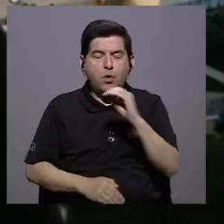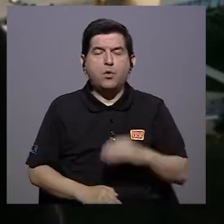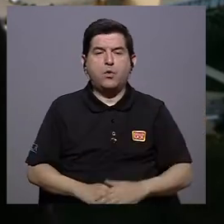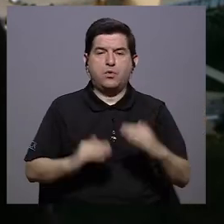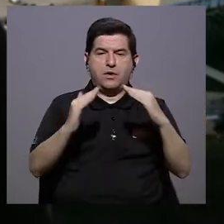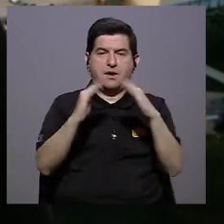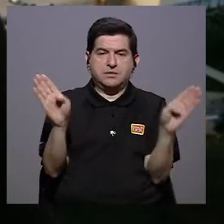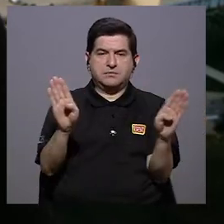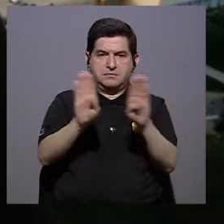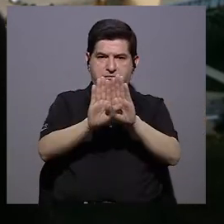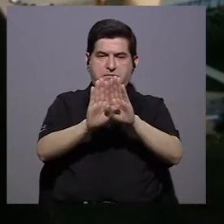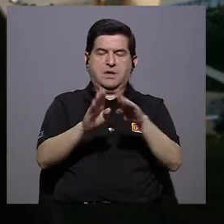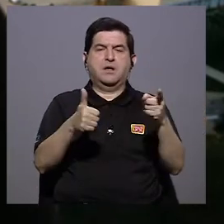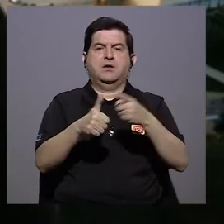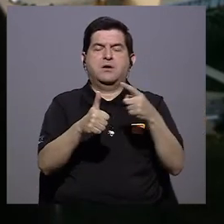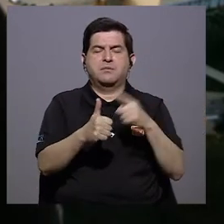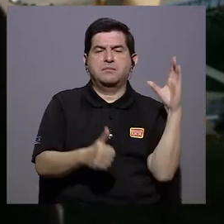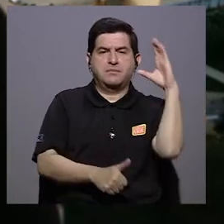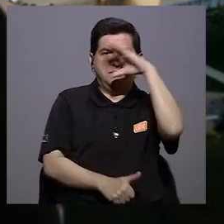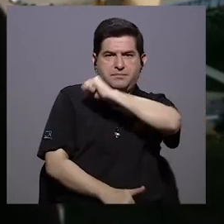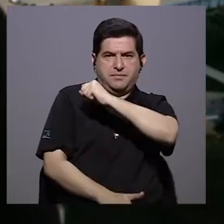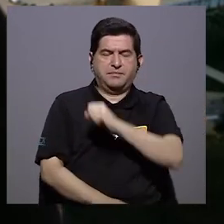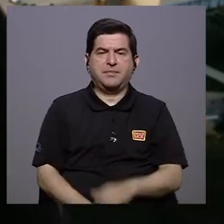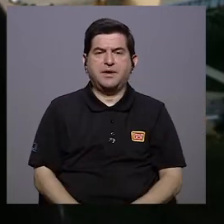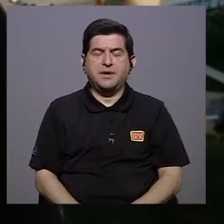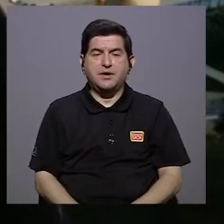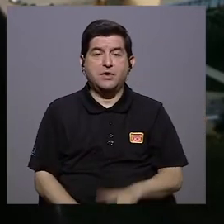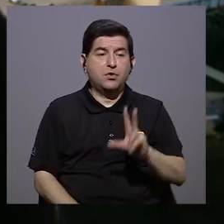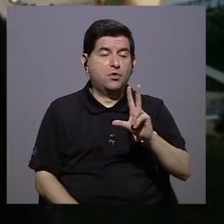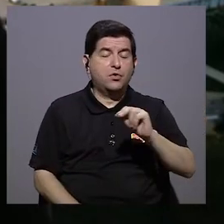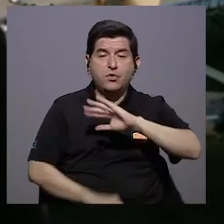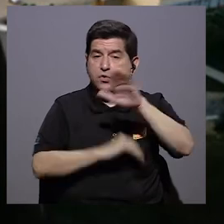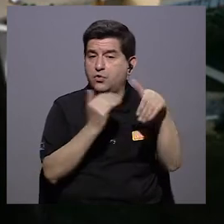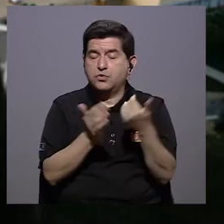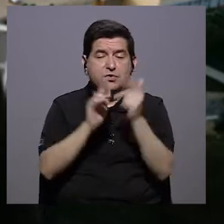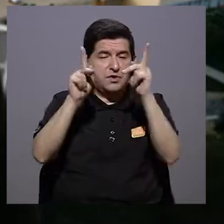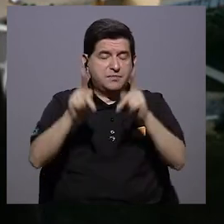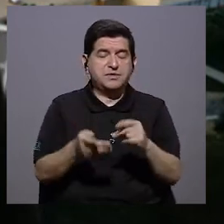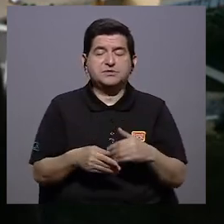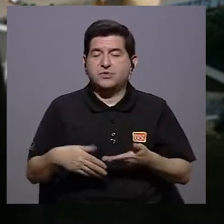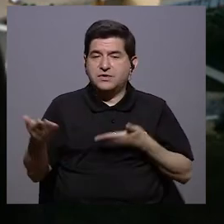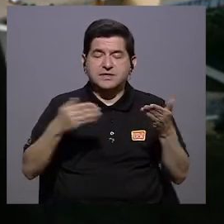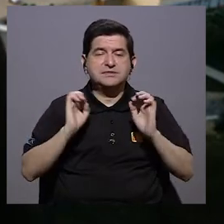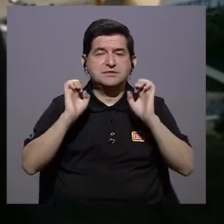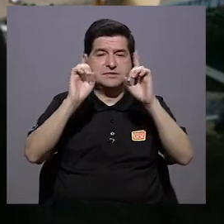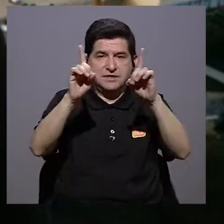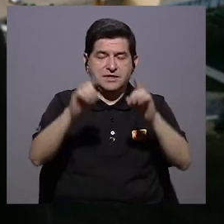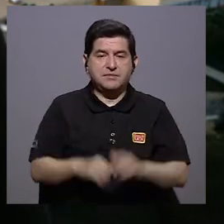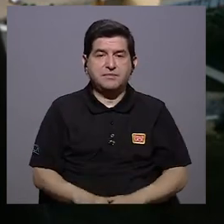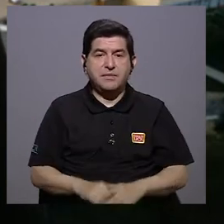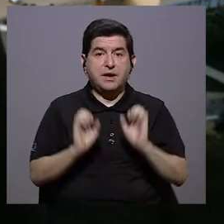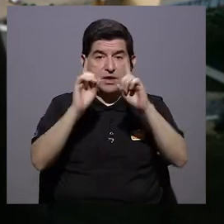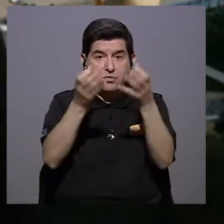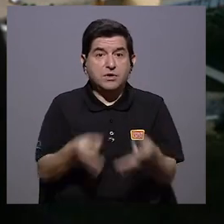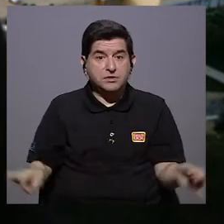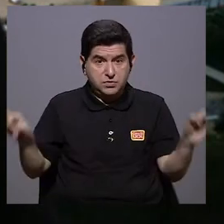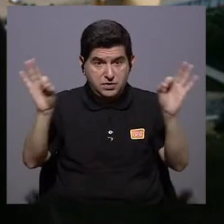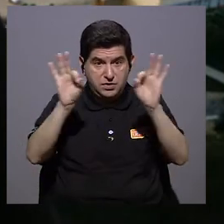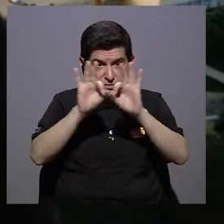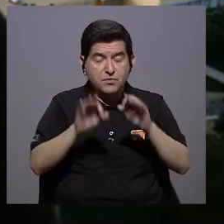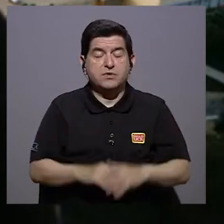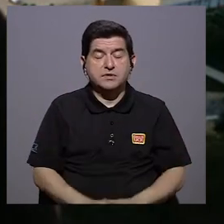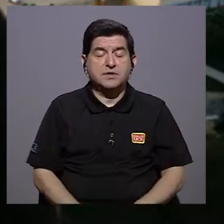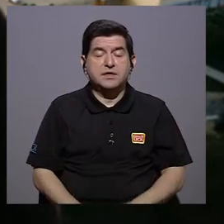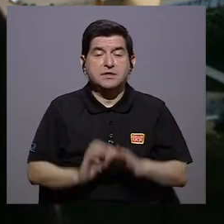confinamiento, lo primero que nos damos cuenta es que no cualquiera sirve para educar. Es decir, la educación juega un papel fundamental y